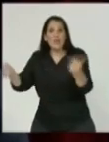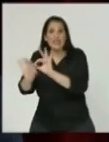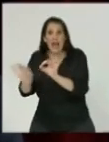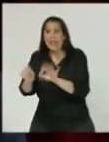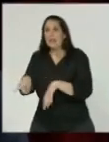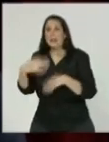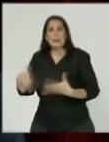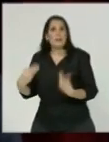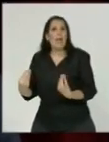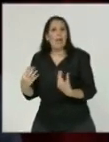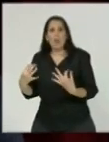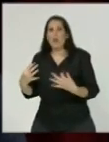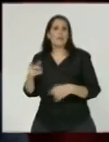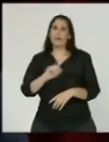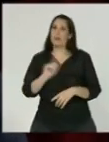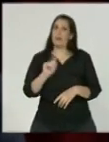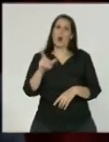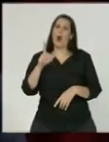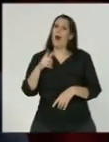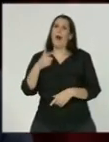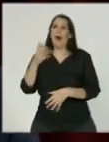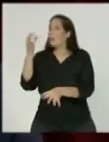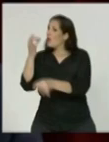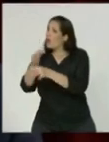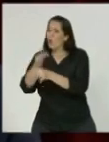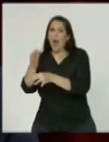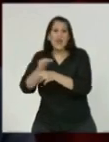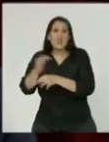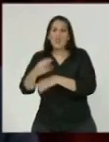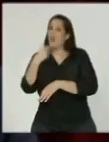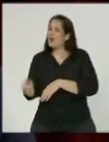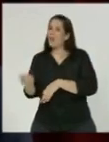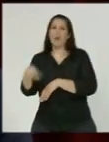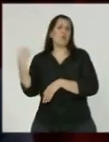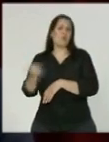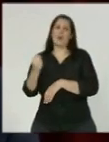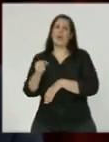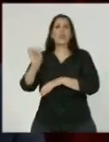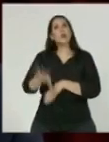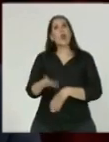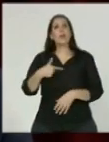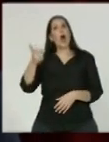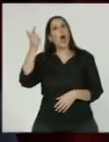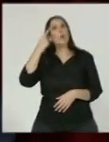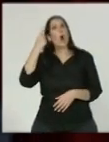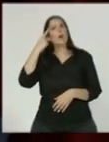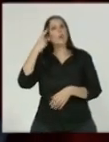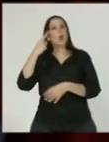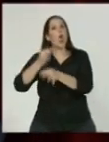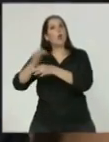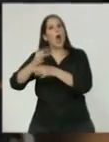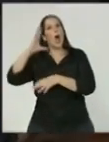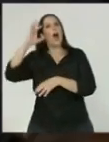No podemos hacer política con la educación de nuestros hijos. No podemos acordarnos de la educación solo en el momento de las paritarias.